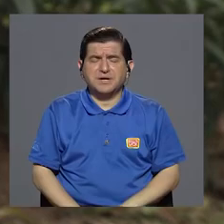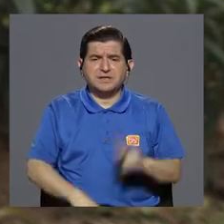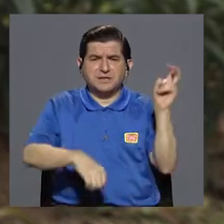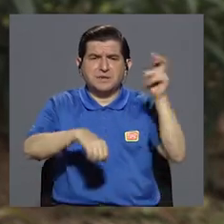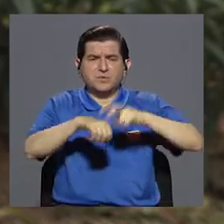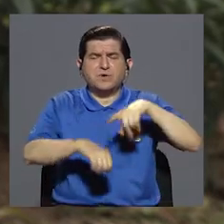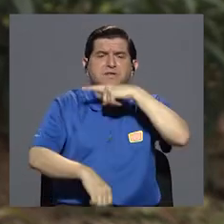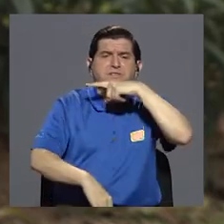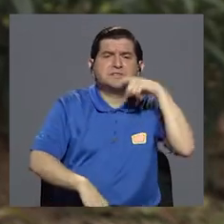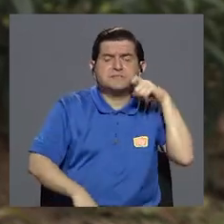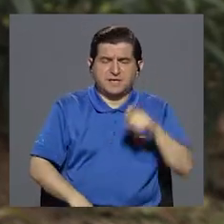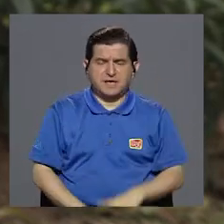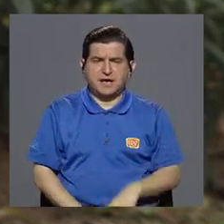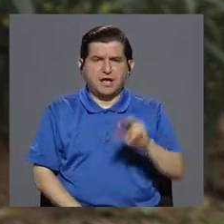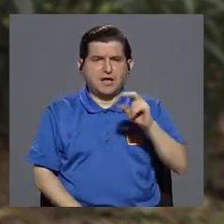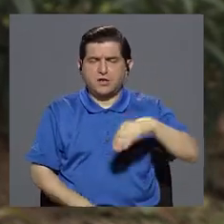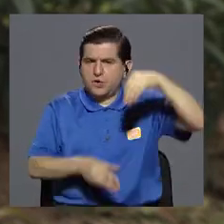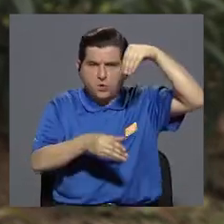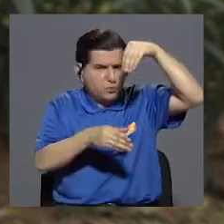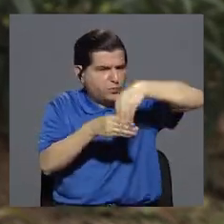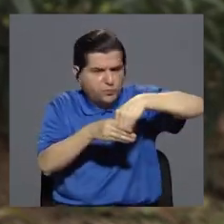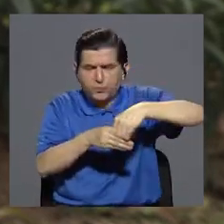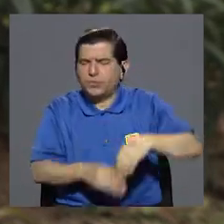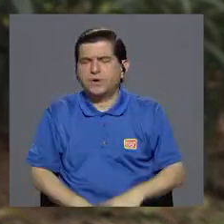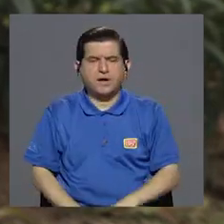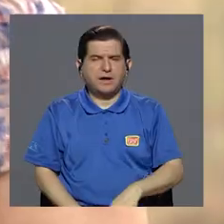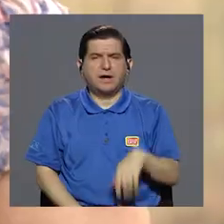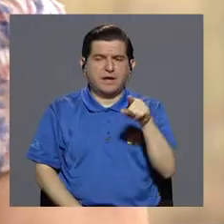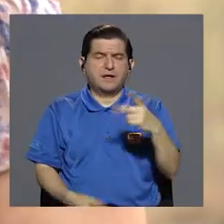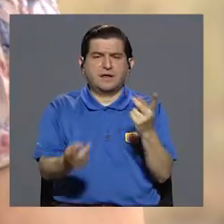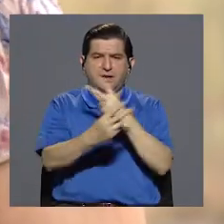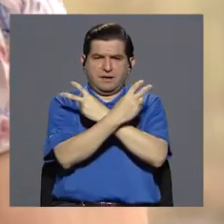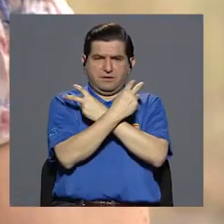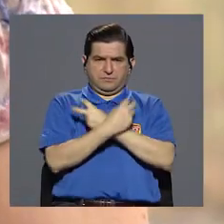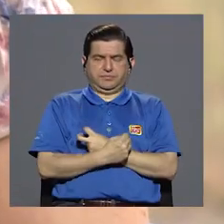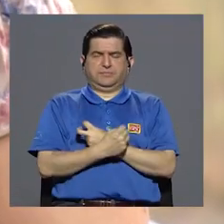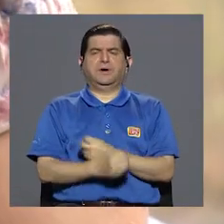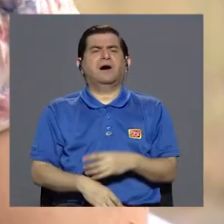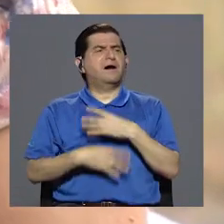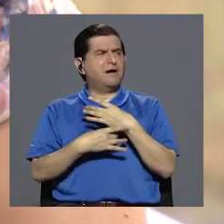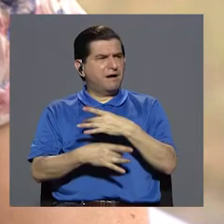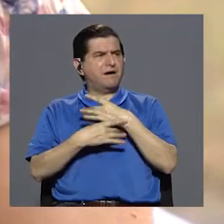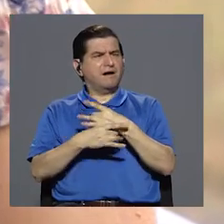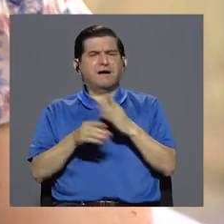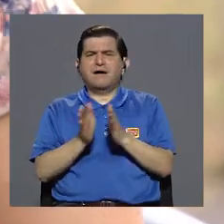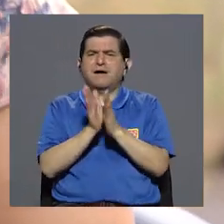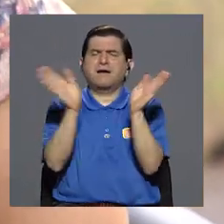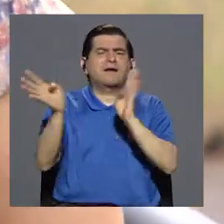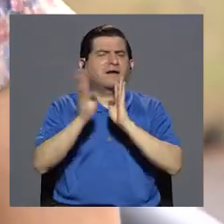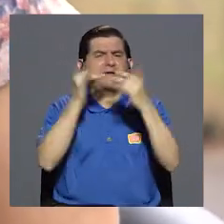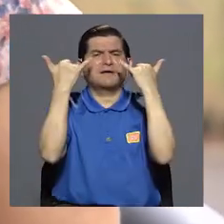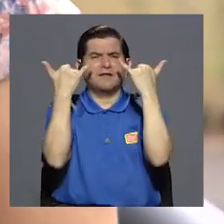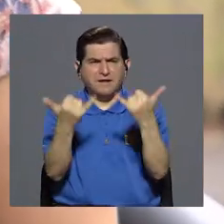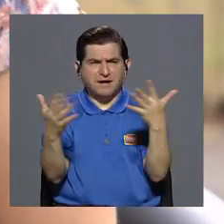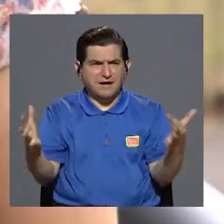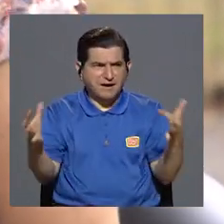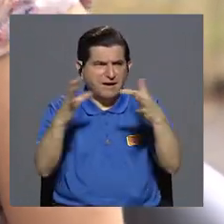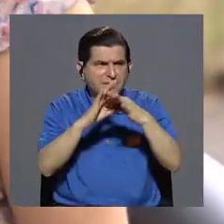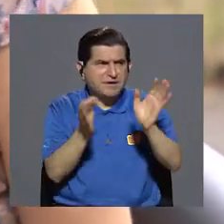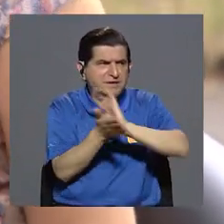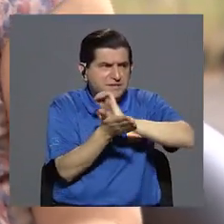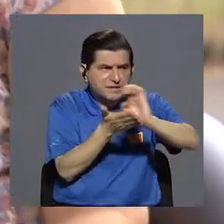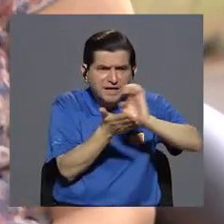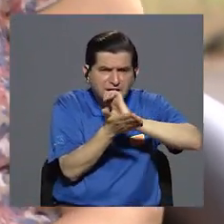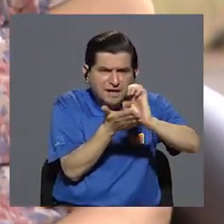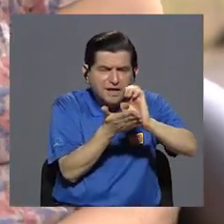Eso significa que la serpiente muerde, pero no inyecta veneno. Ah, qué interesante. En general, digamos, lo que vamos a hablar ahorita con respecto a la